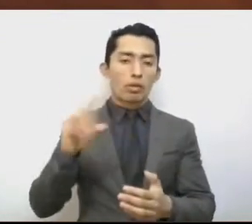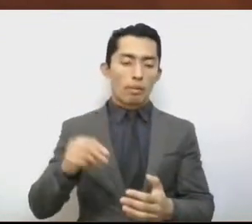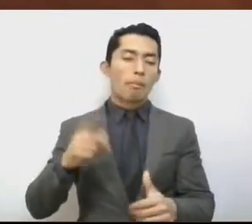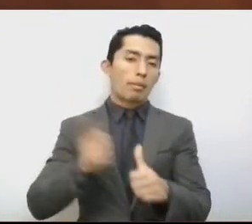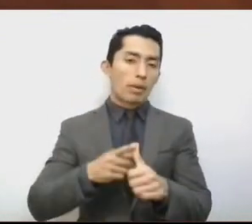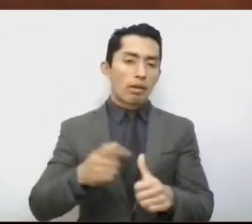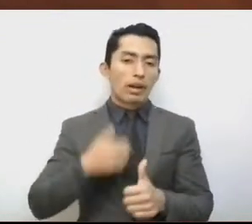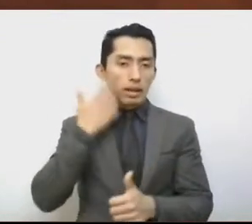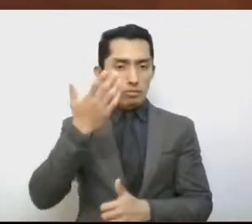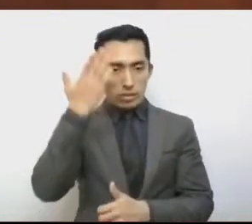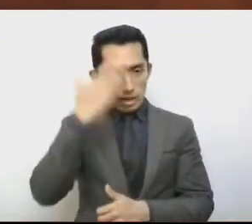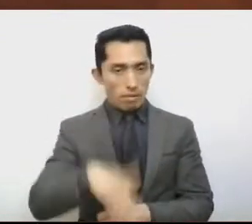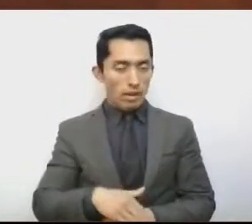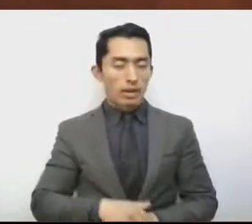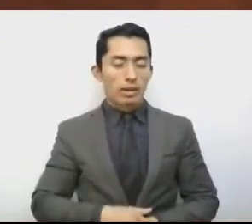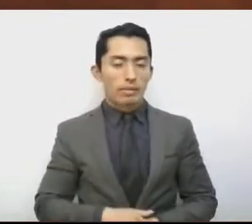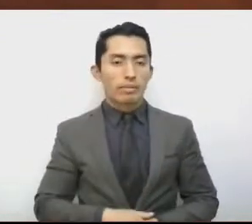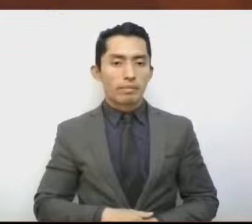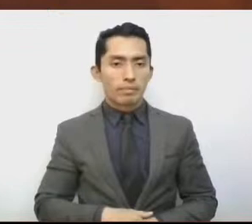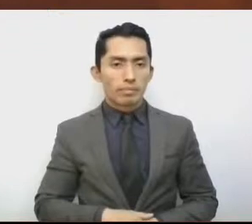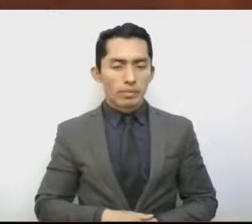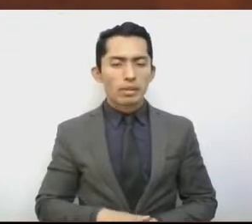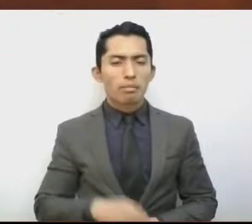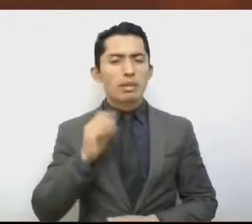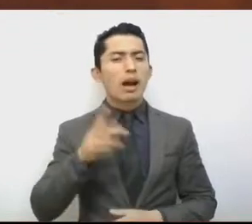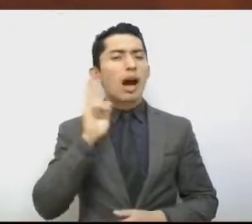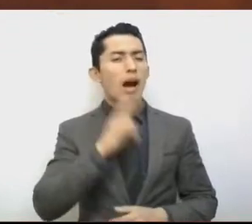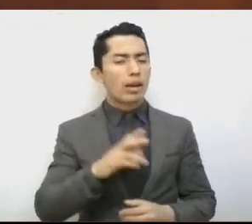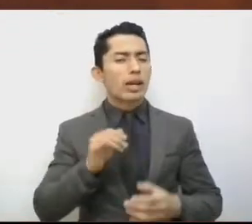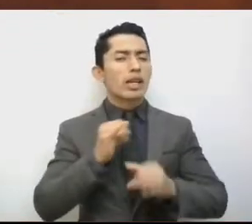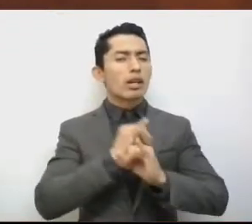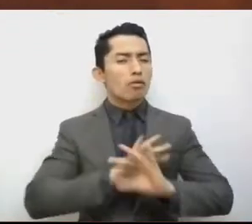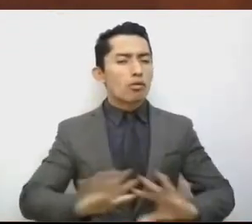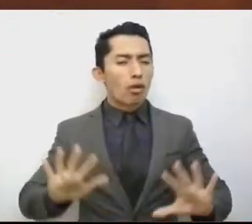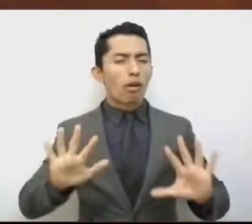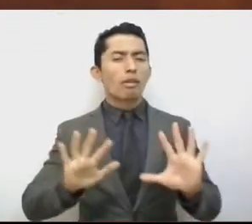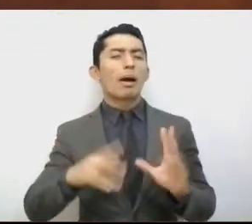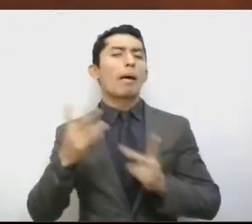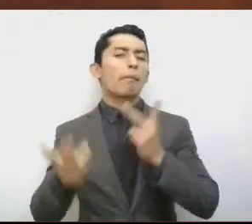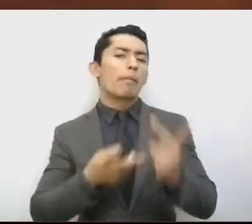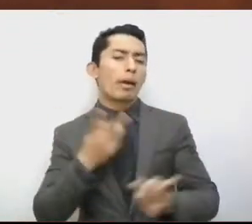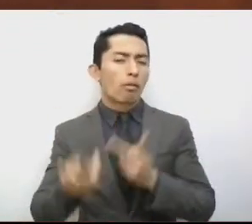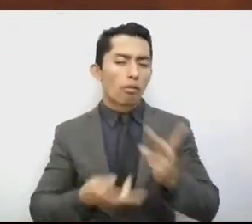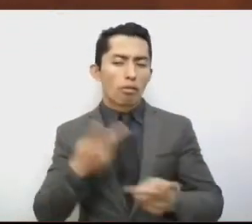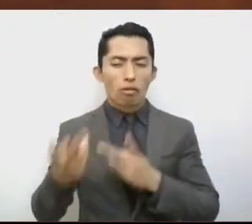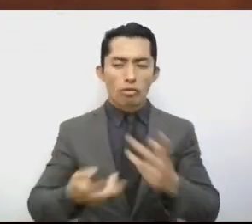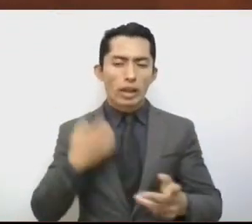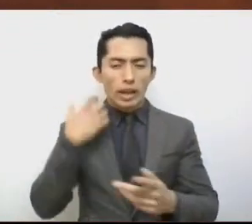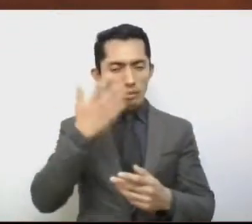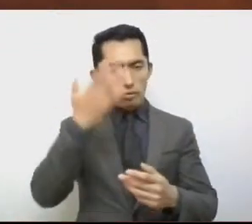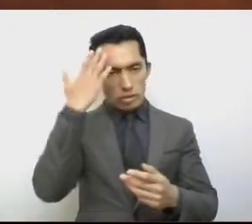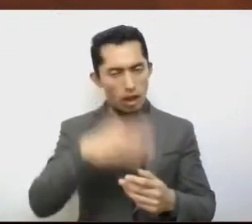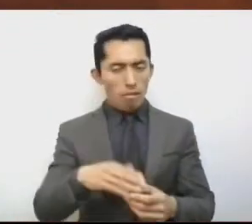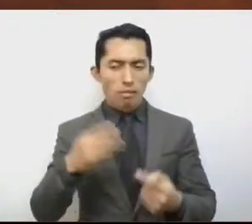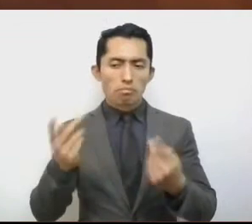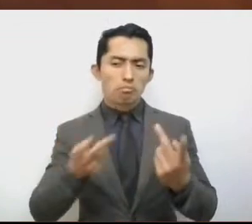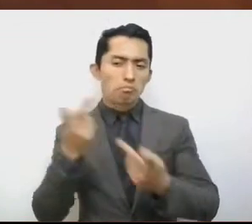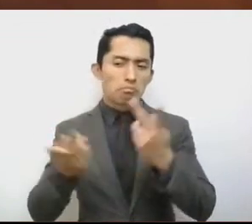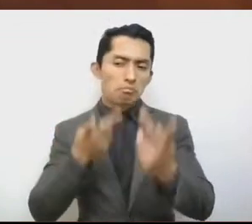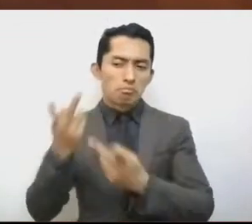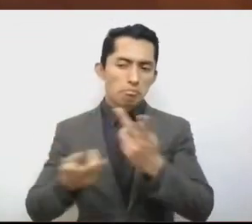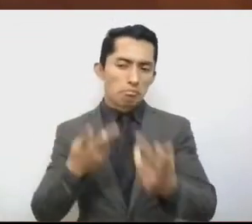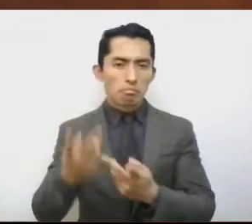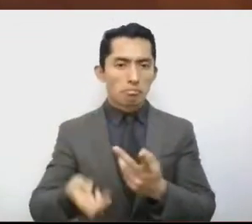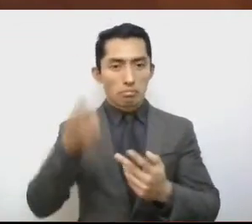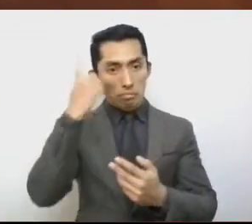Y contar con un diagnóstico que permita saber si se cumple el criterio para declarar